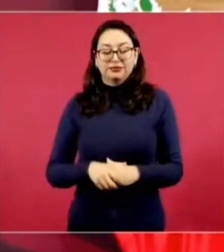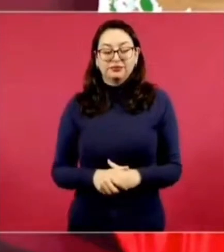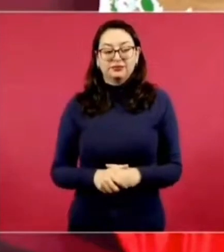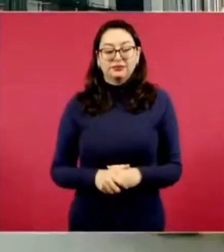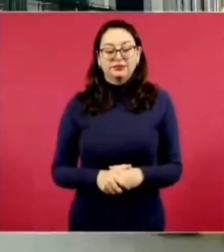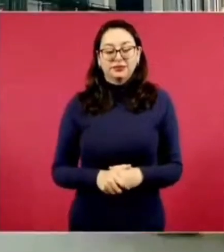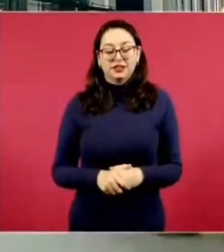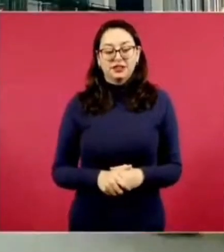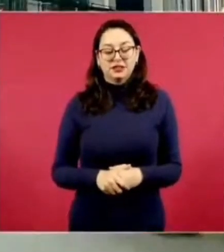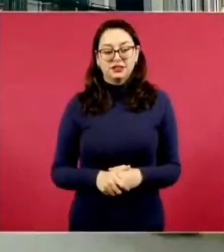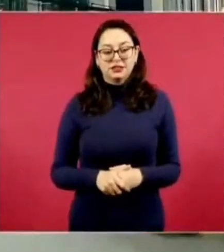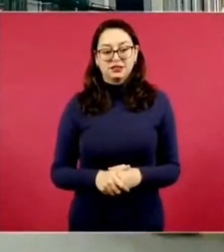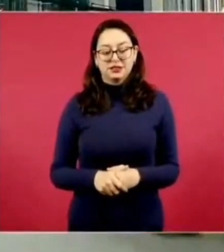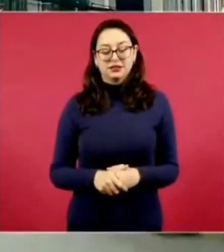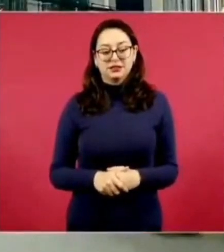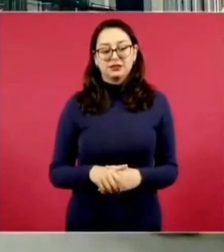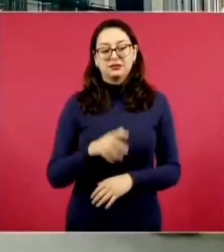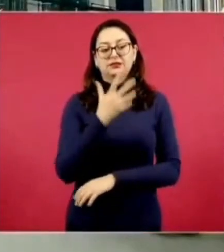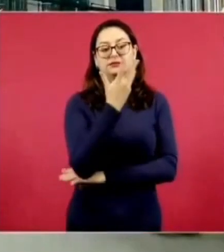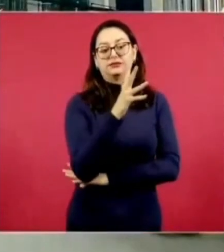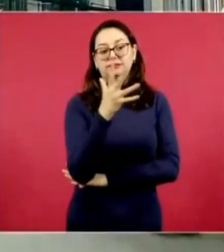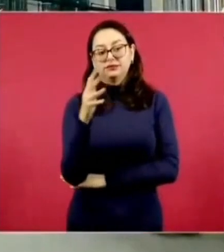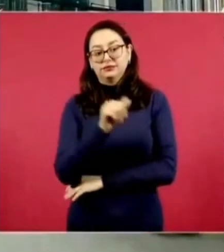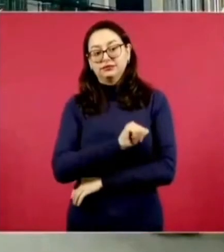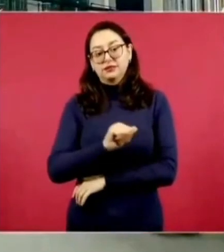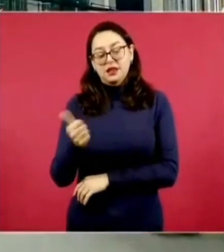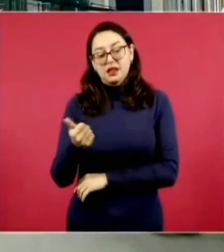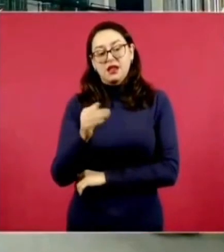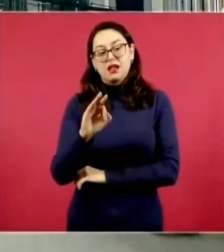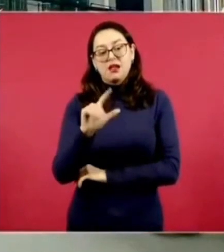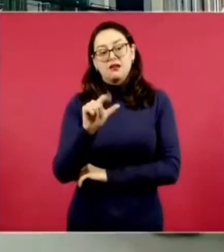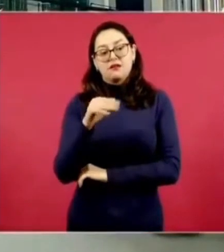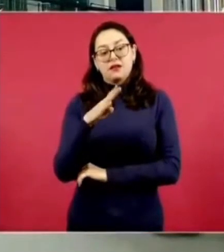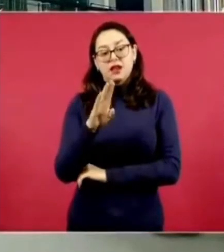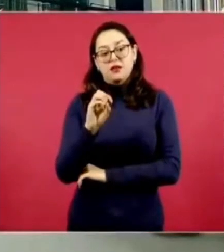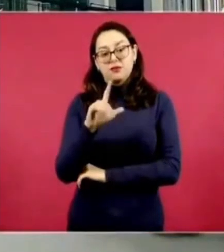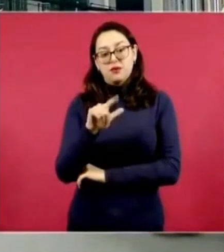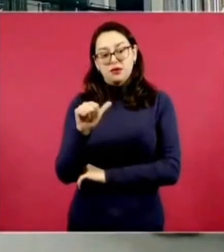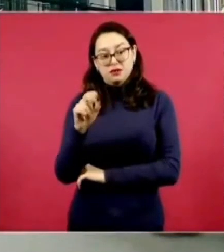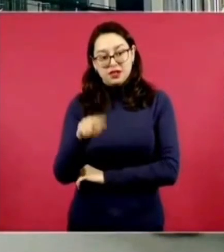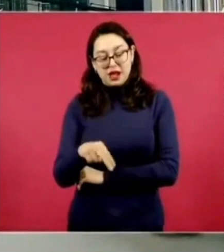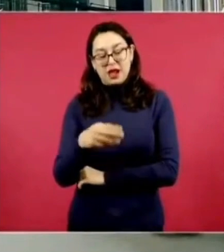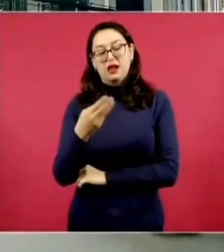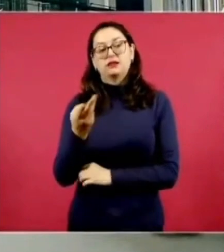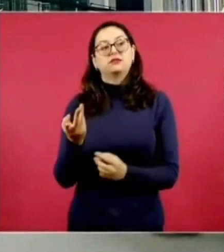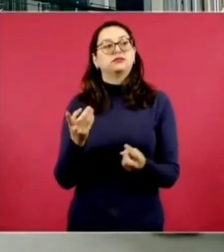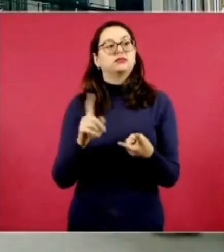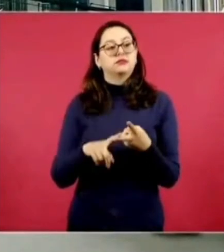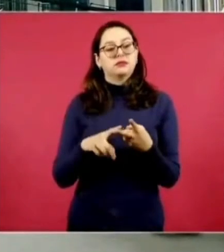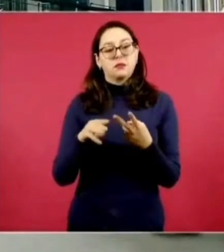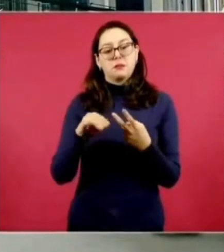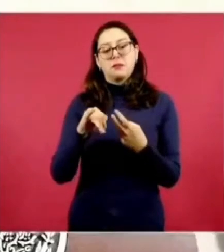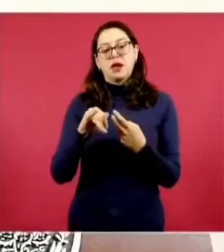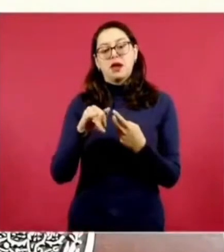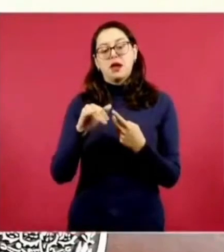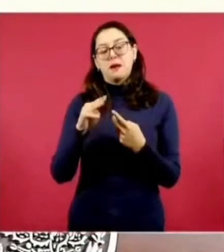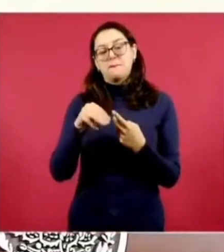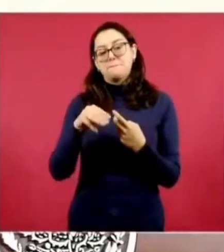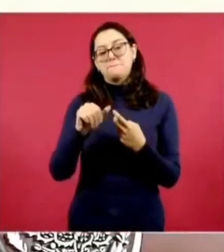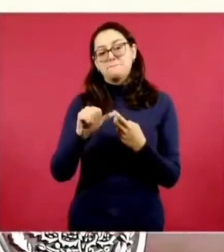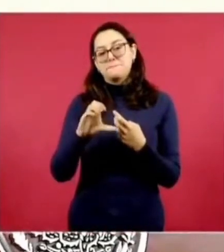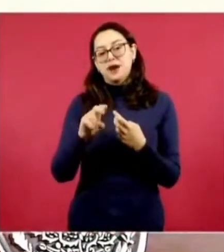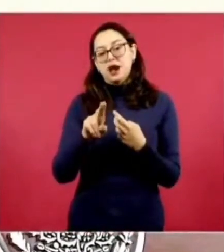el flamboyán el maculí el